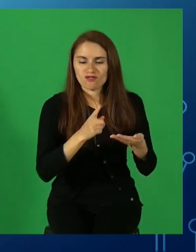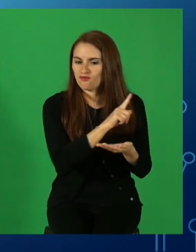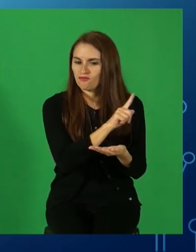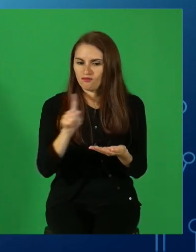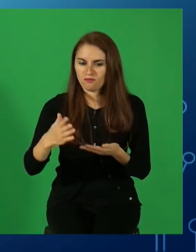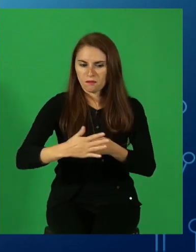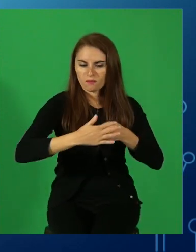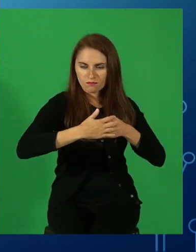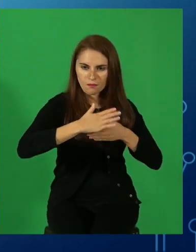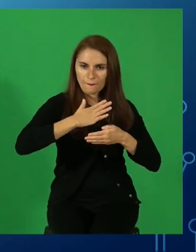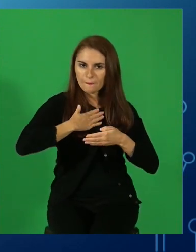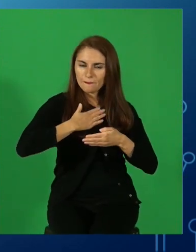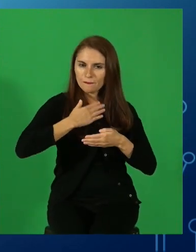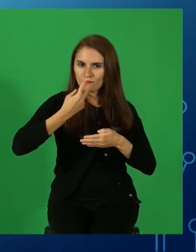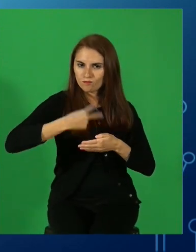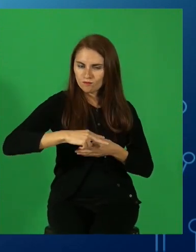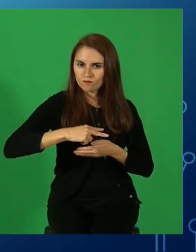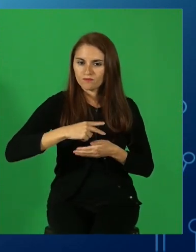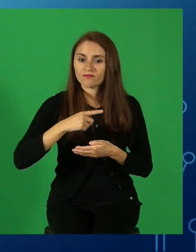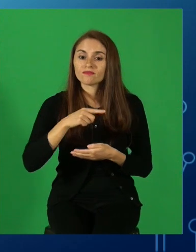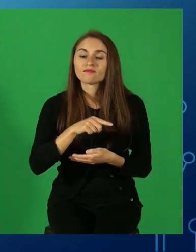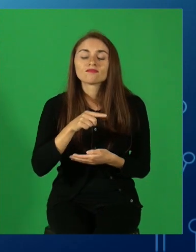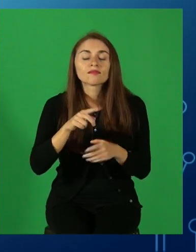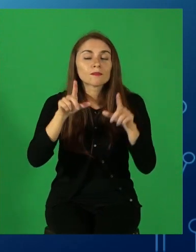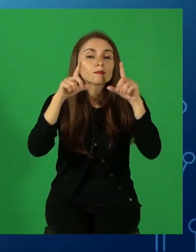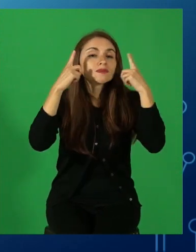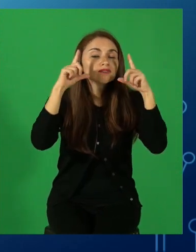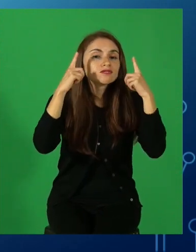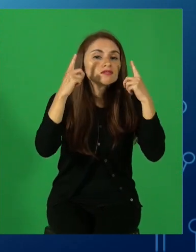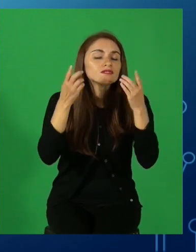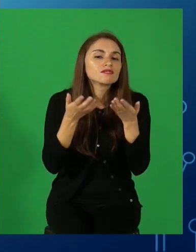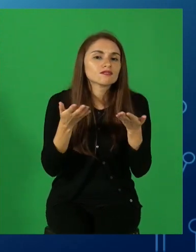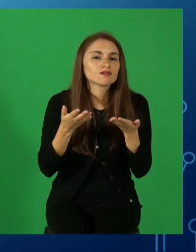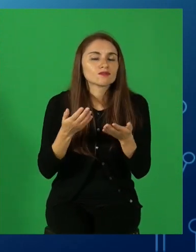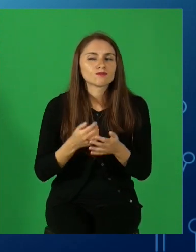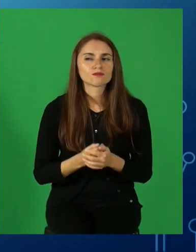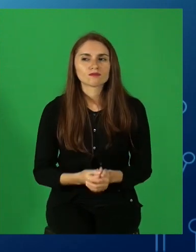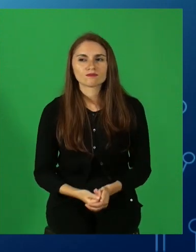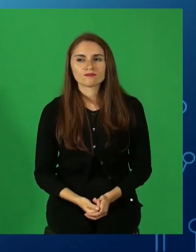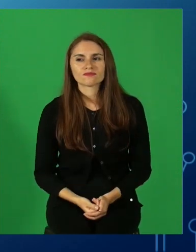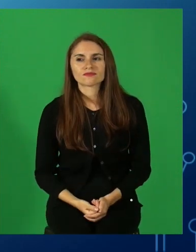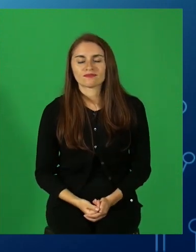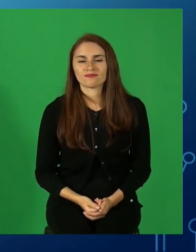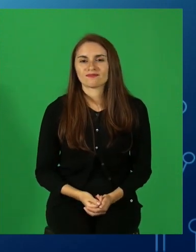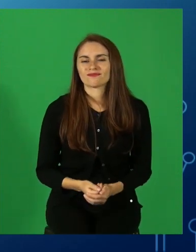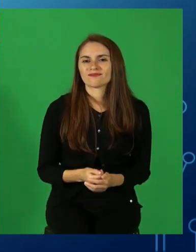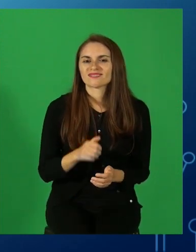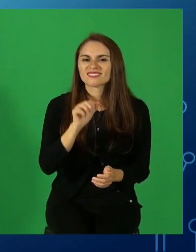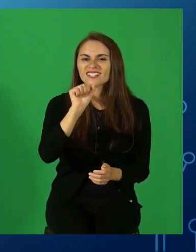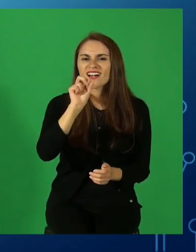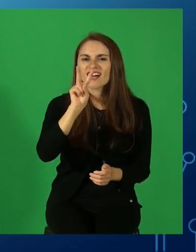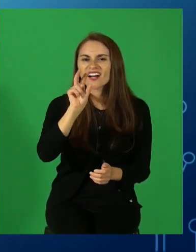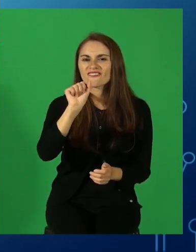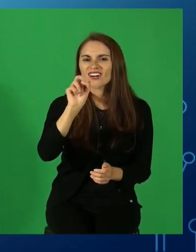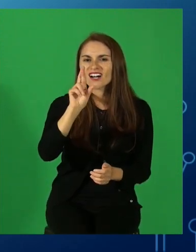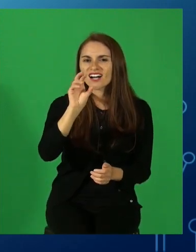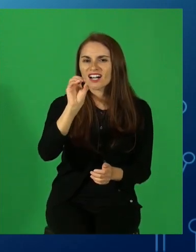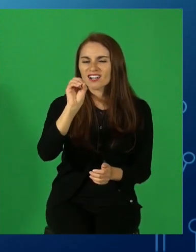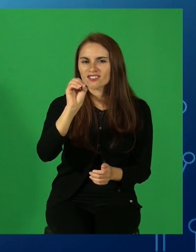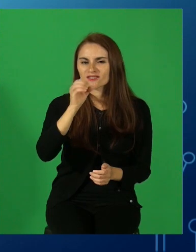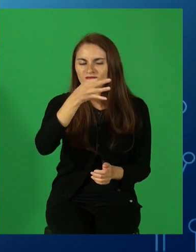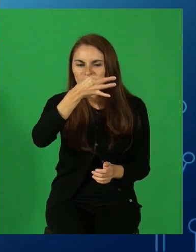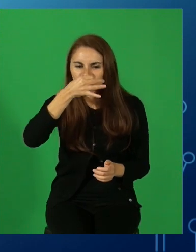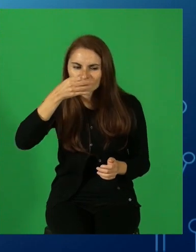comparte con nadie. Este personaje es El avaro. Lo caracteriza,